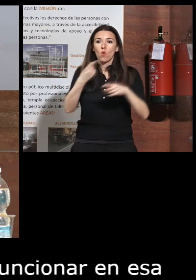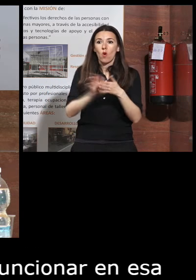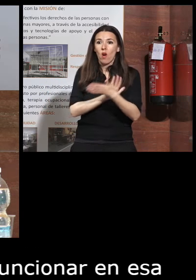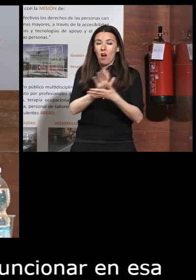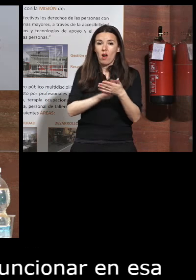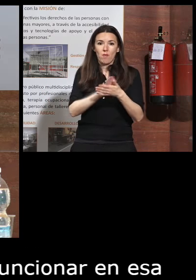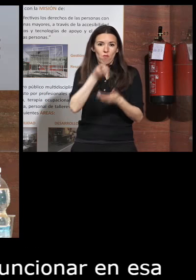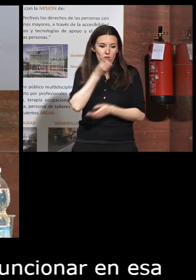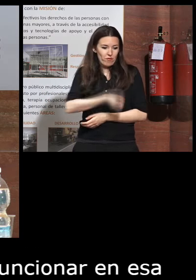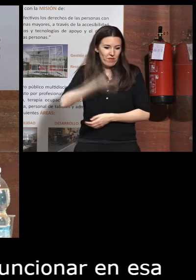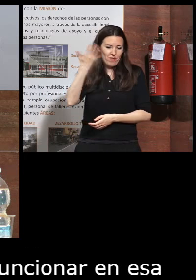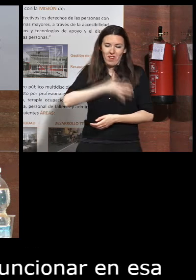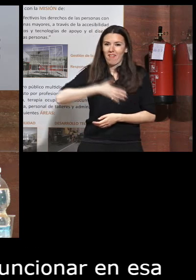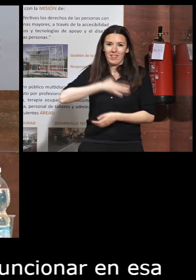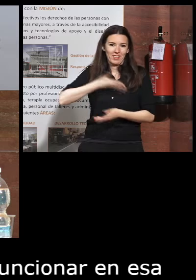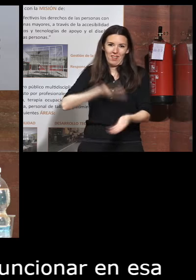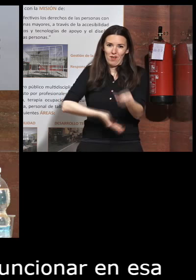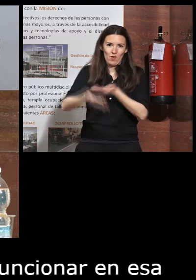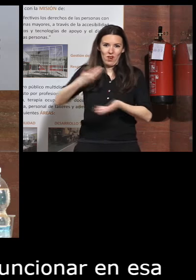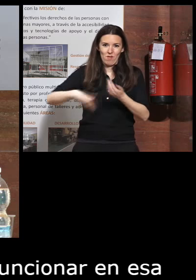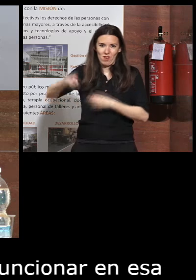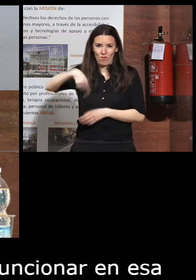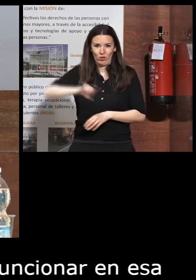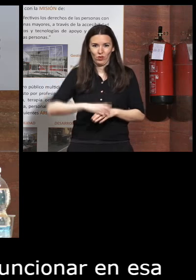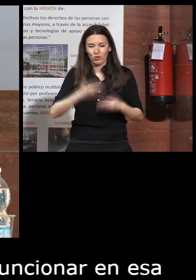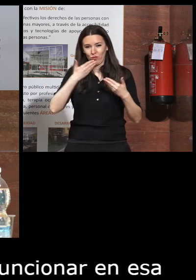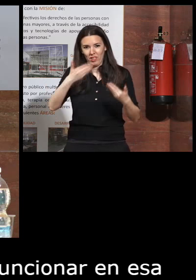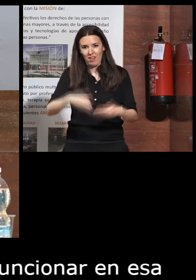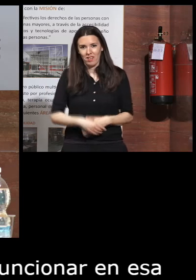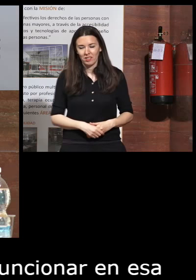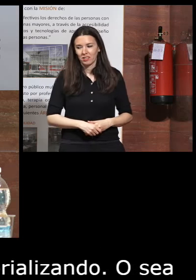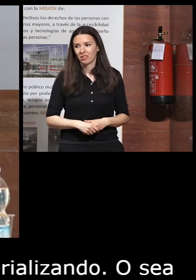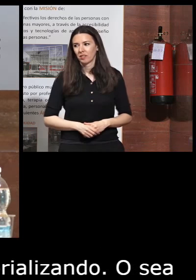y fenomenal encantada de poder colaborar con vosotros muchas gracias